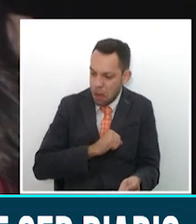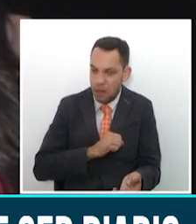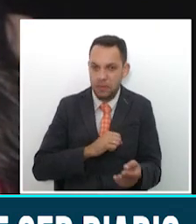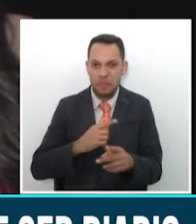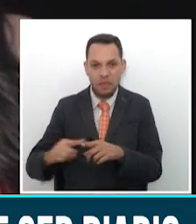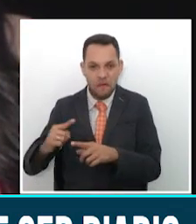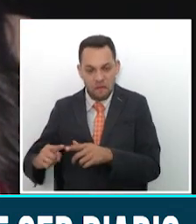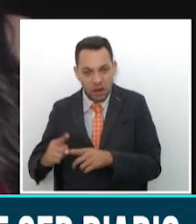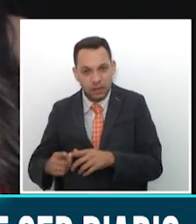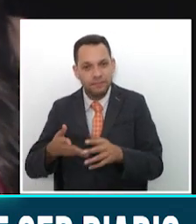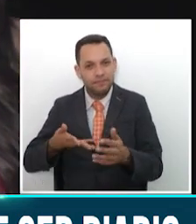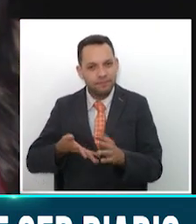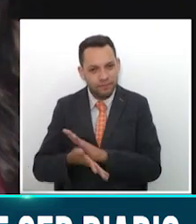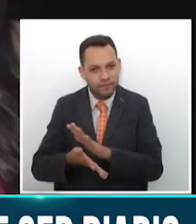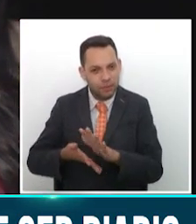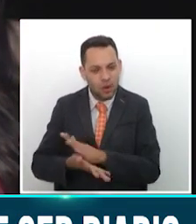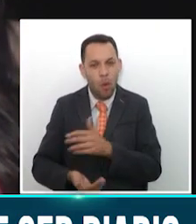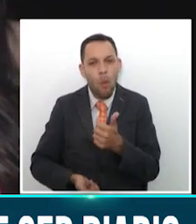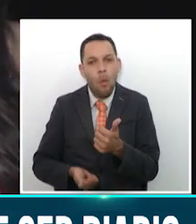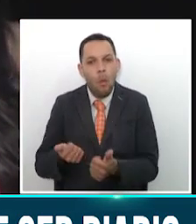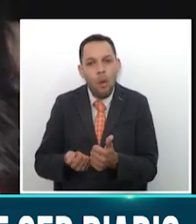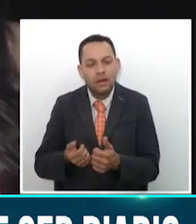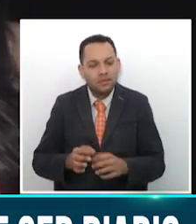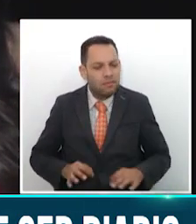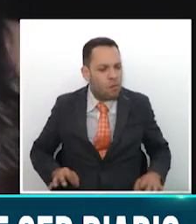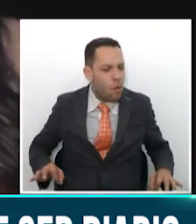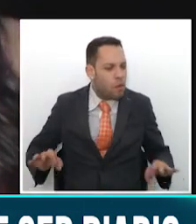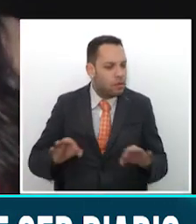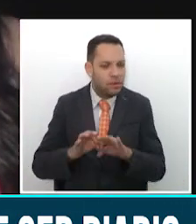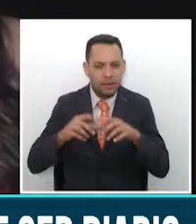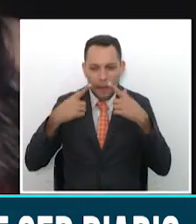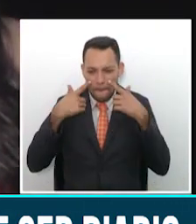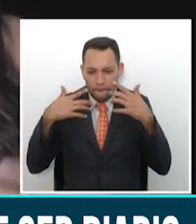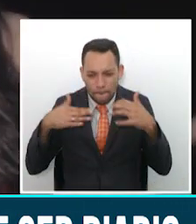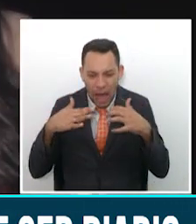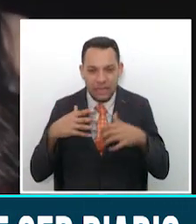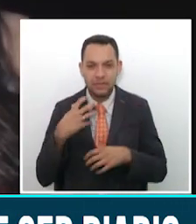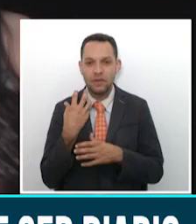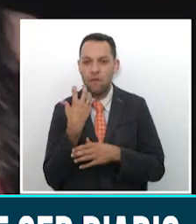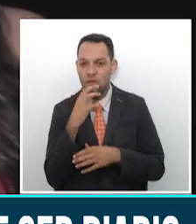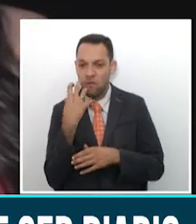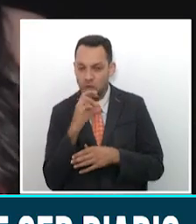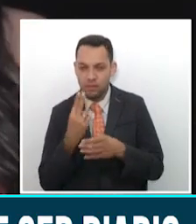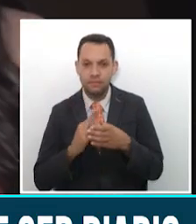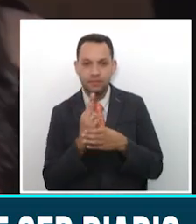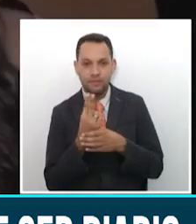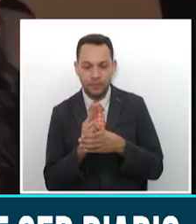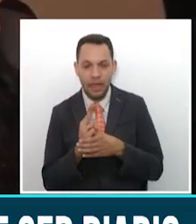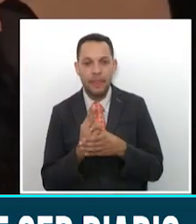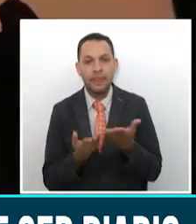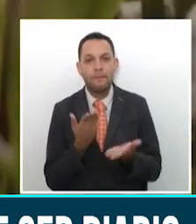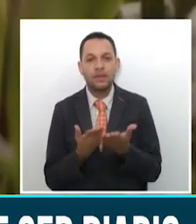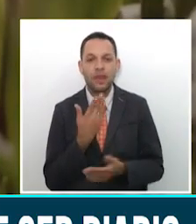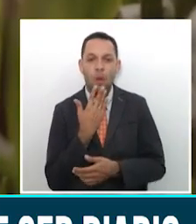motivo, en Sinestre les contamos cuáles son las propiedades y los beneficios de las frutas y verduras de acuerdo a su color.